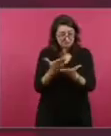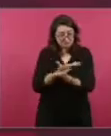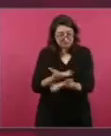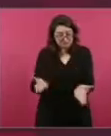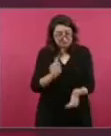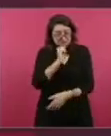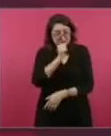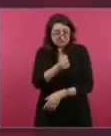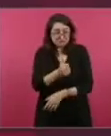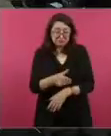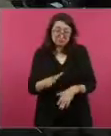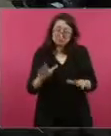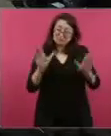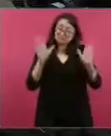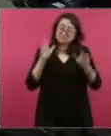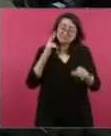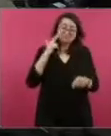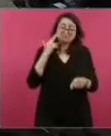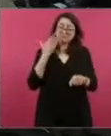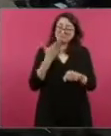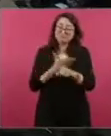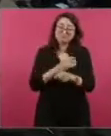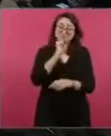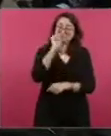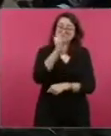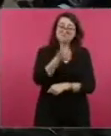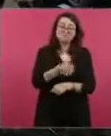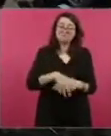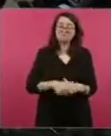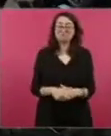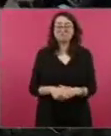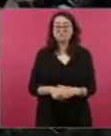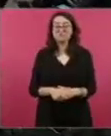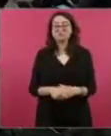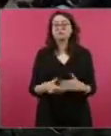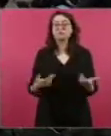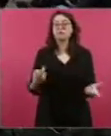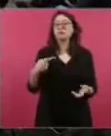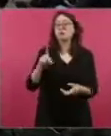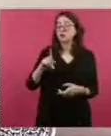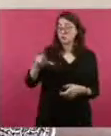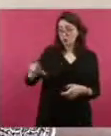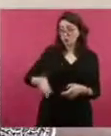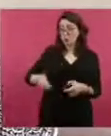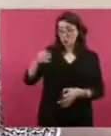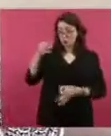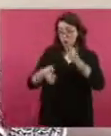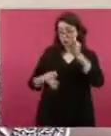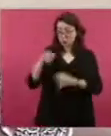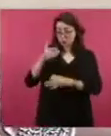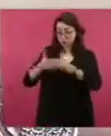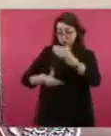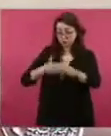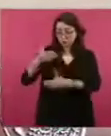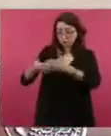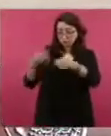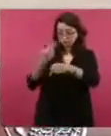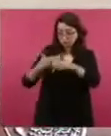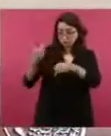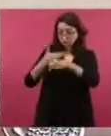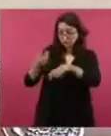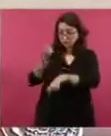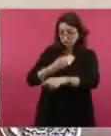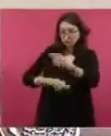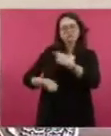¿Pero sí lo van a combatir jurídicamente? ¿el gobierno federal va a combatir ese amparo? Sí, sí, sí, sí, se está haciendo un trámite, pero no es un